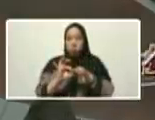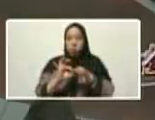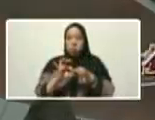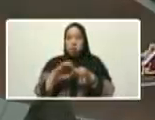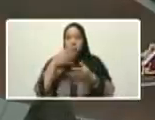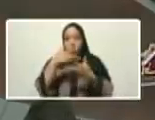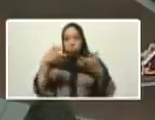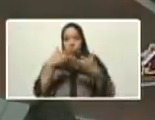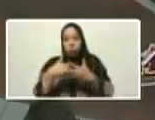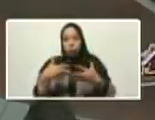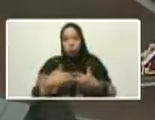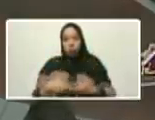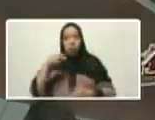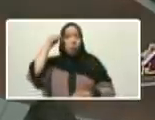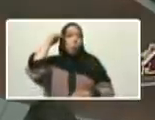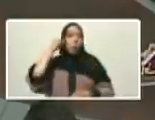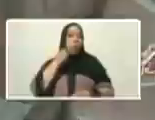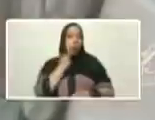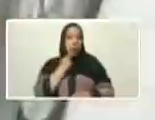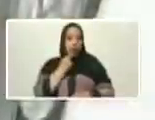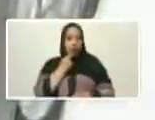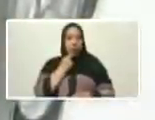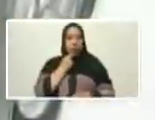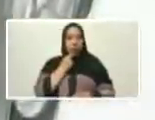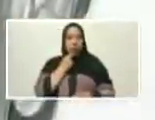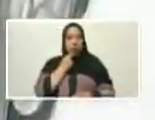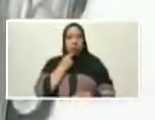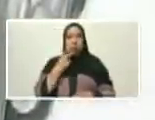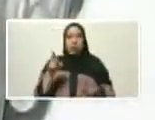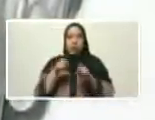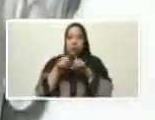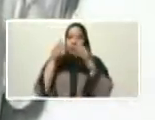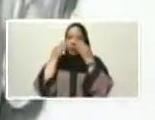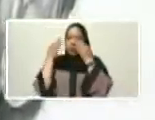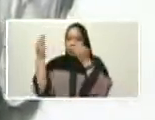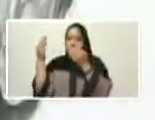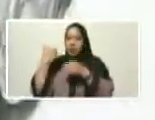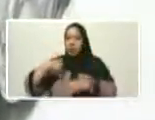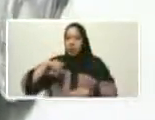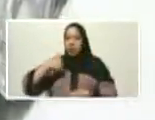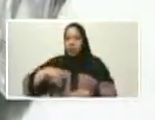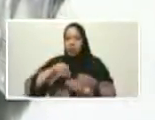bolivariana kirchneriste chaviste